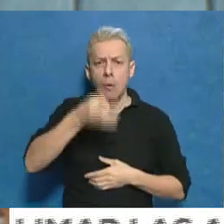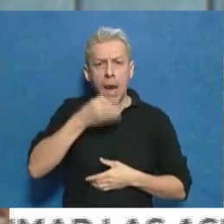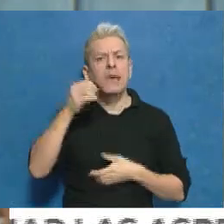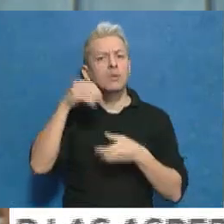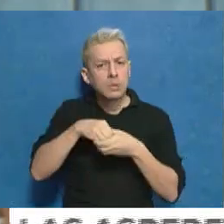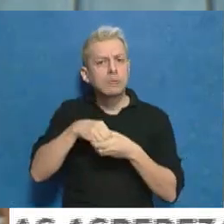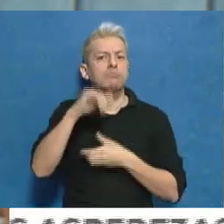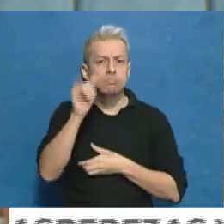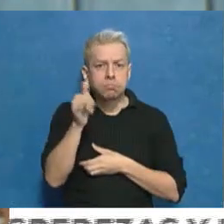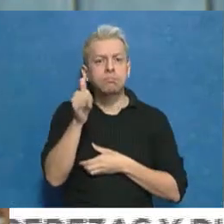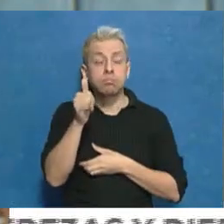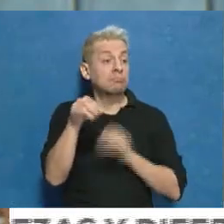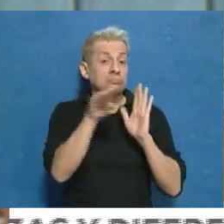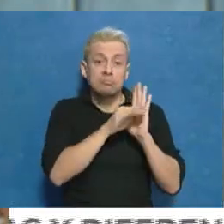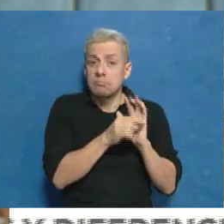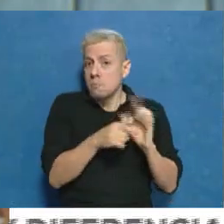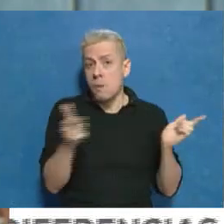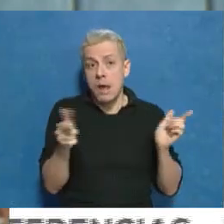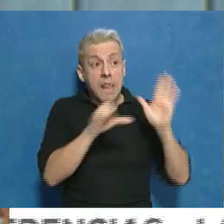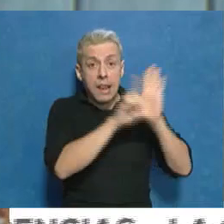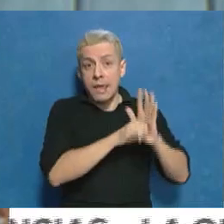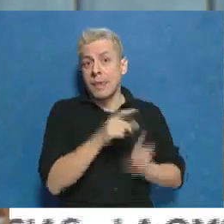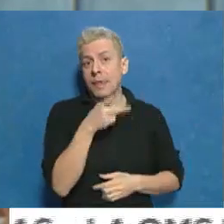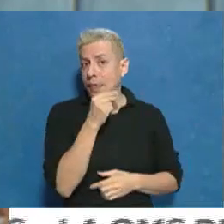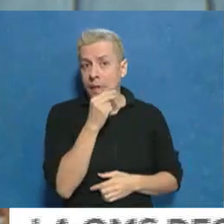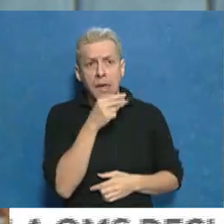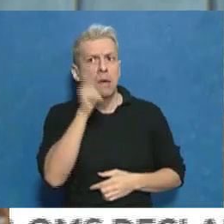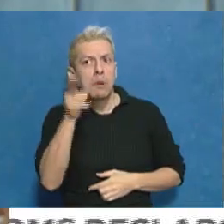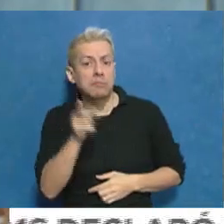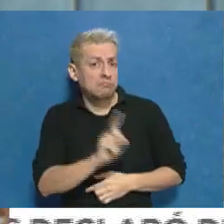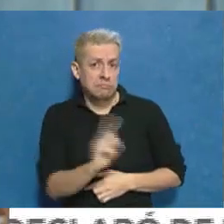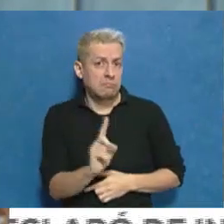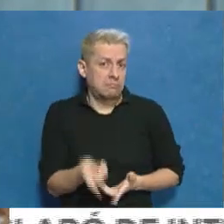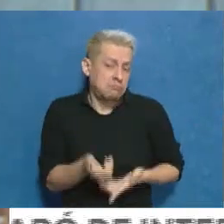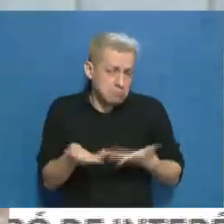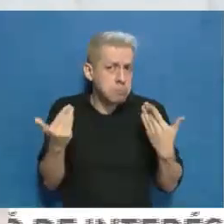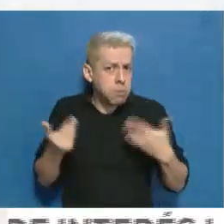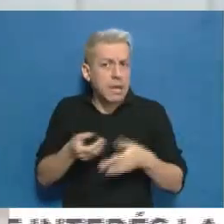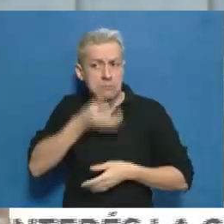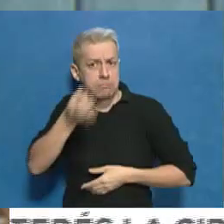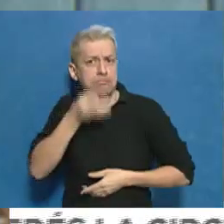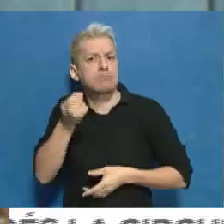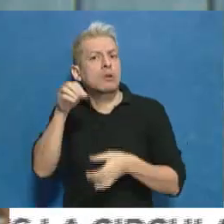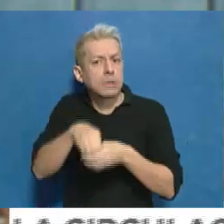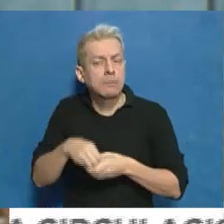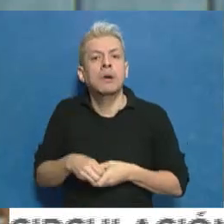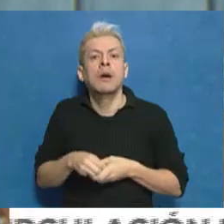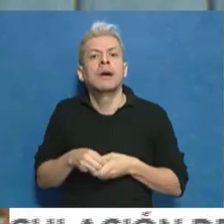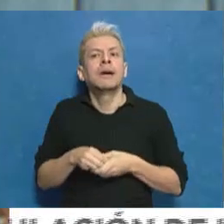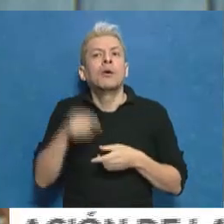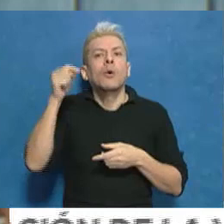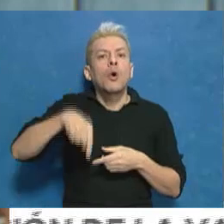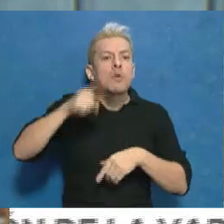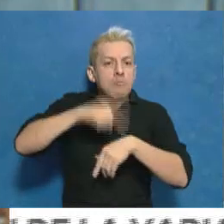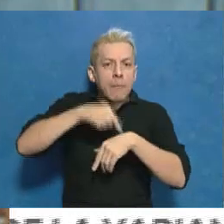ninguna reglamentación ni ninguna legislación que prohíba el uso del lenguaje inclusivo. No existe nada en